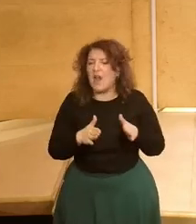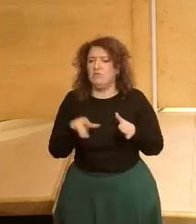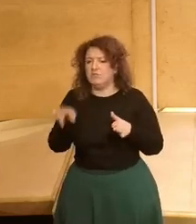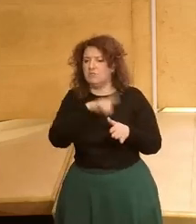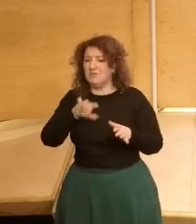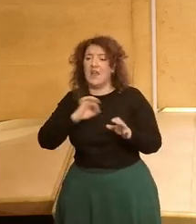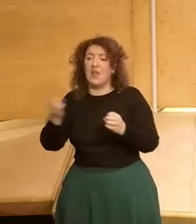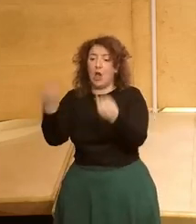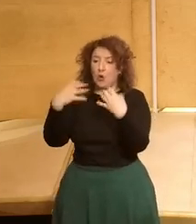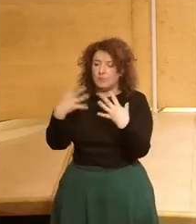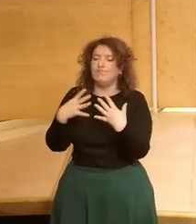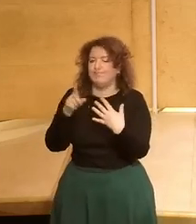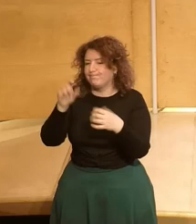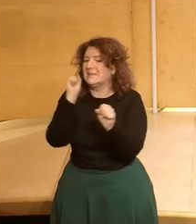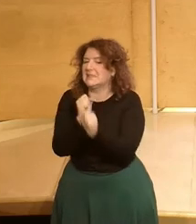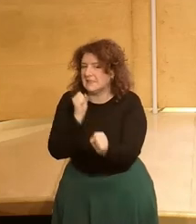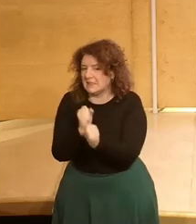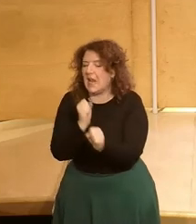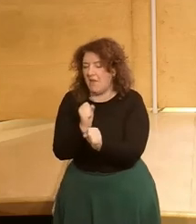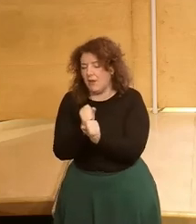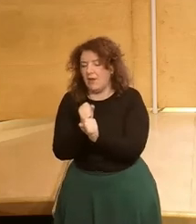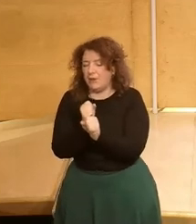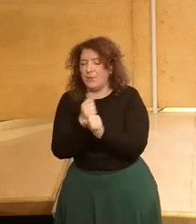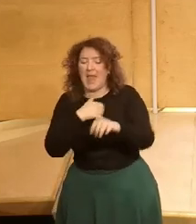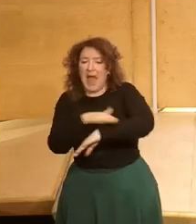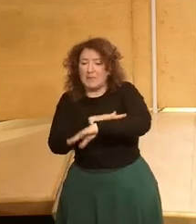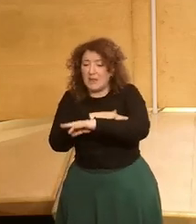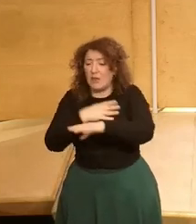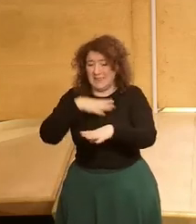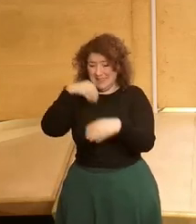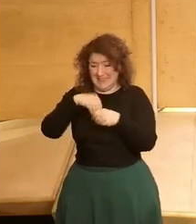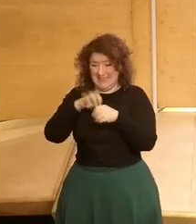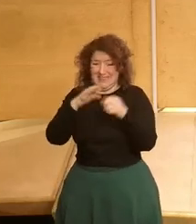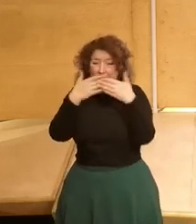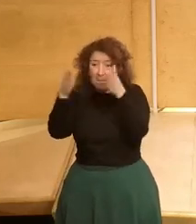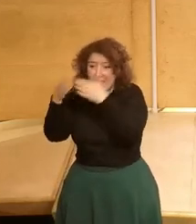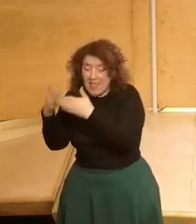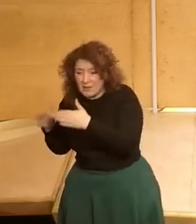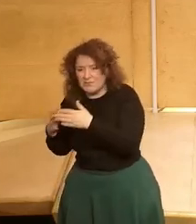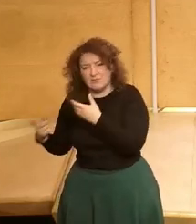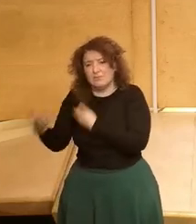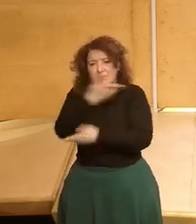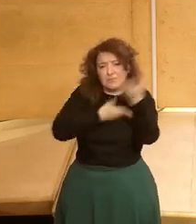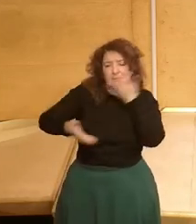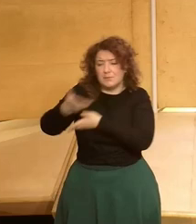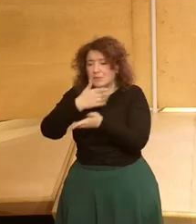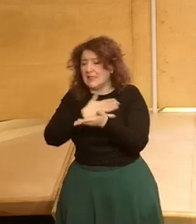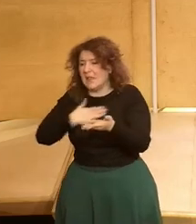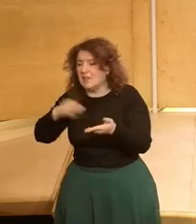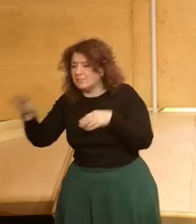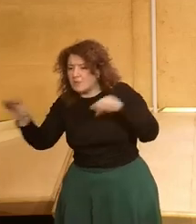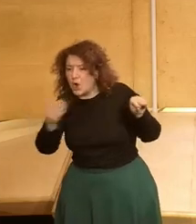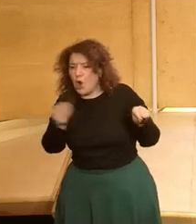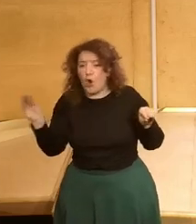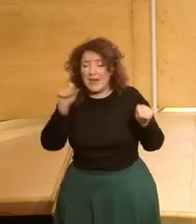ellos también nos comunicaban que al final su labor es coordinar un poco a todas las administraciones en temas de emprendimiento y que quieren estar muy cerca de los jóvenes y muy cerca de los